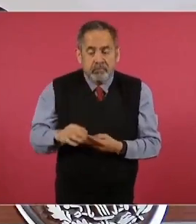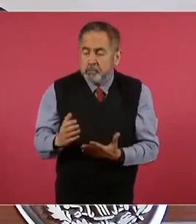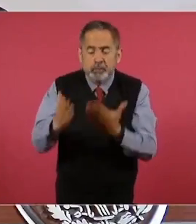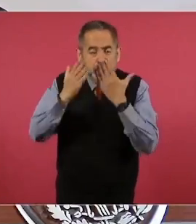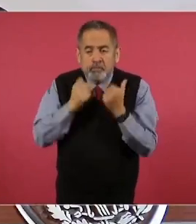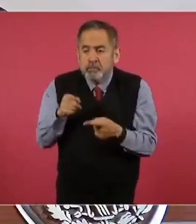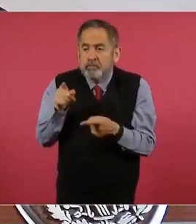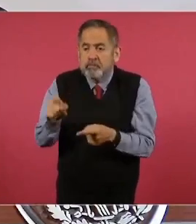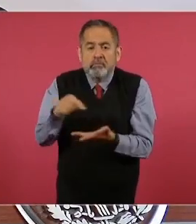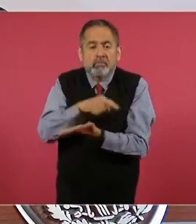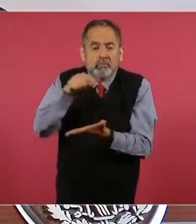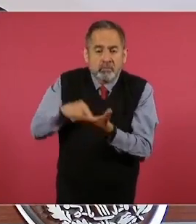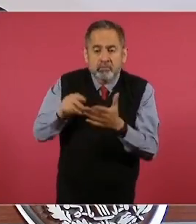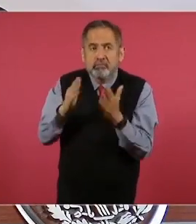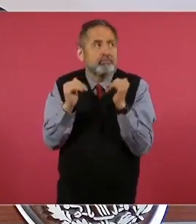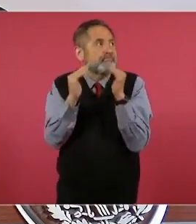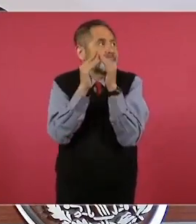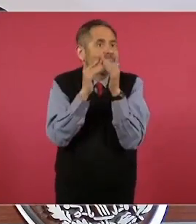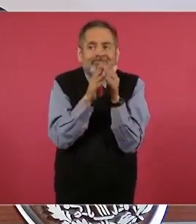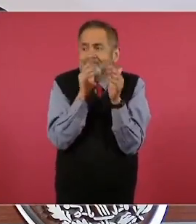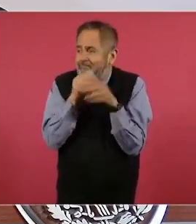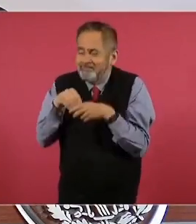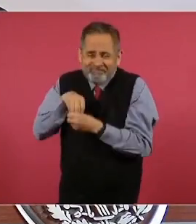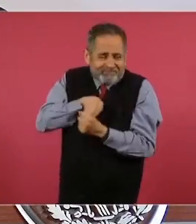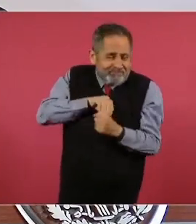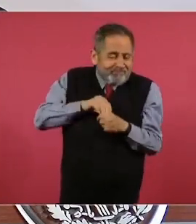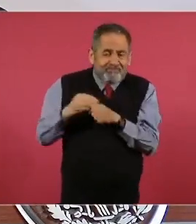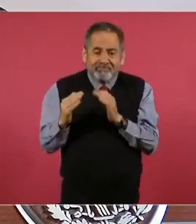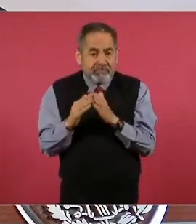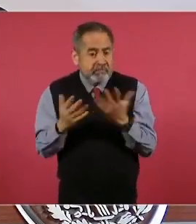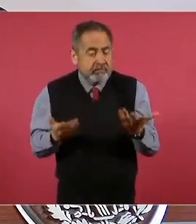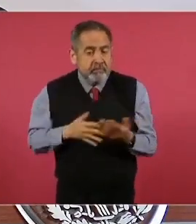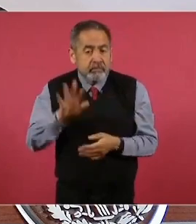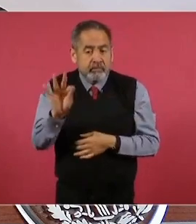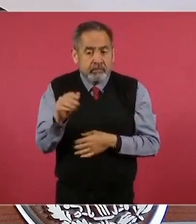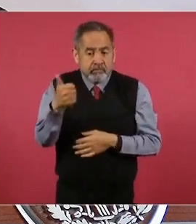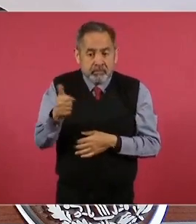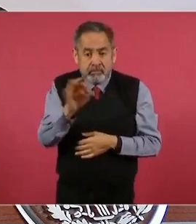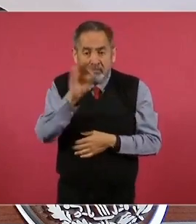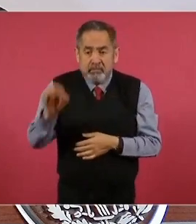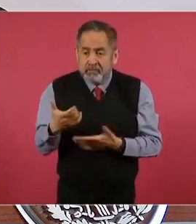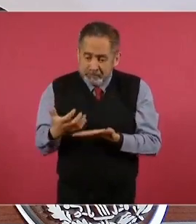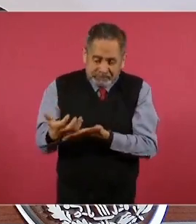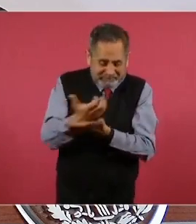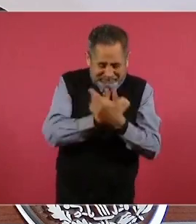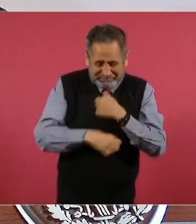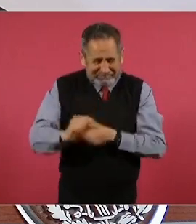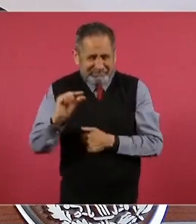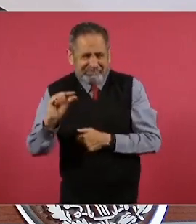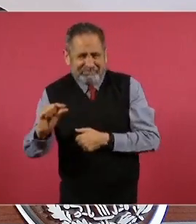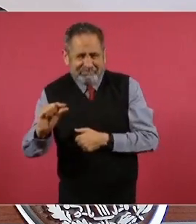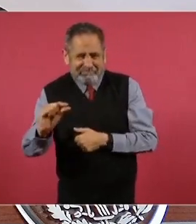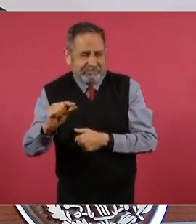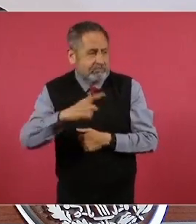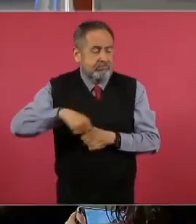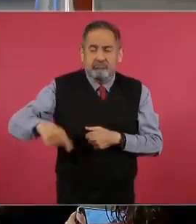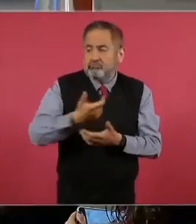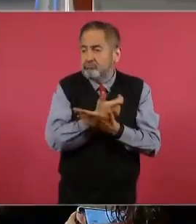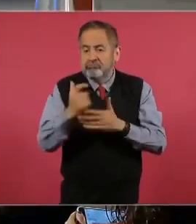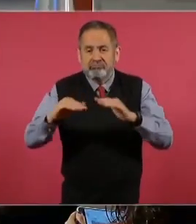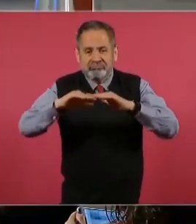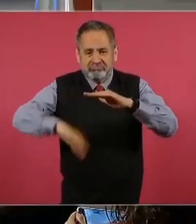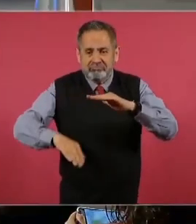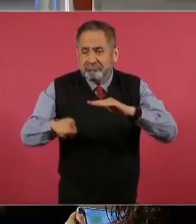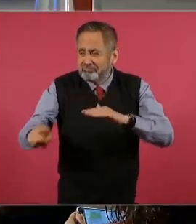en la vivienda. El cuarenta y un por ciento tiene ingresos inferiores a la línea de pobreza.